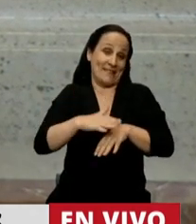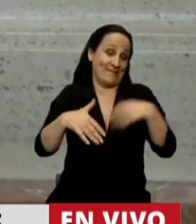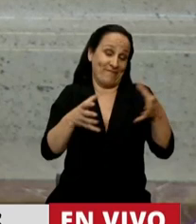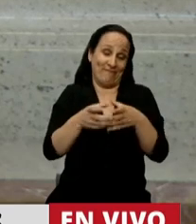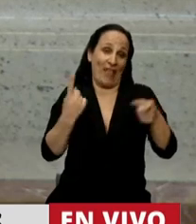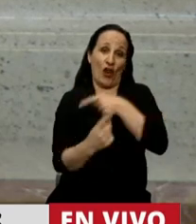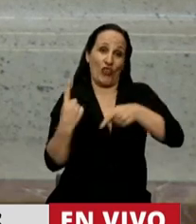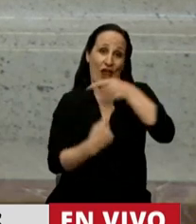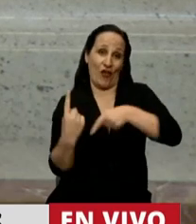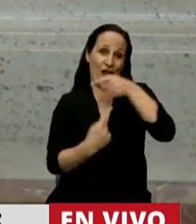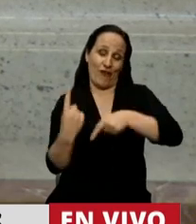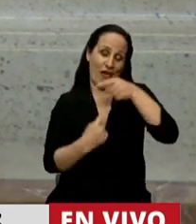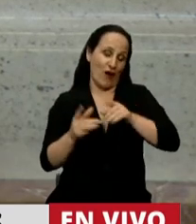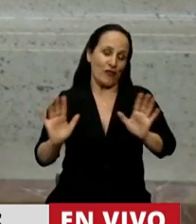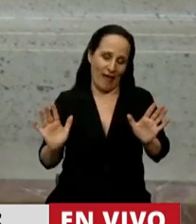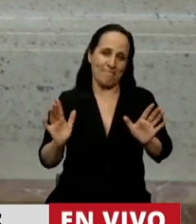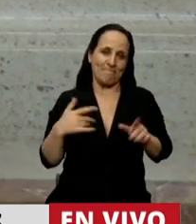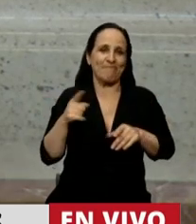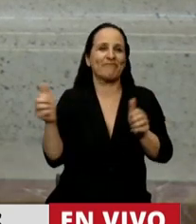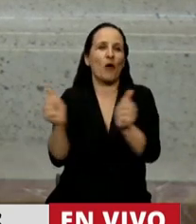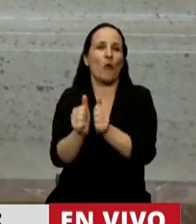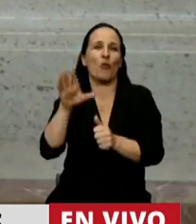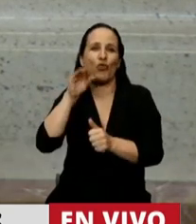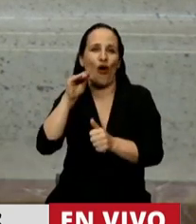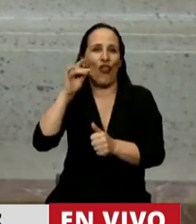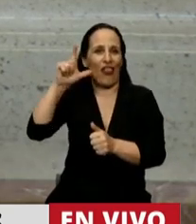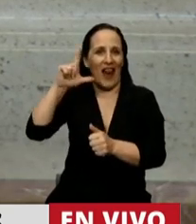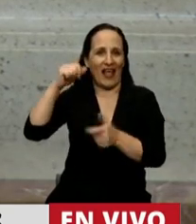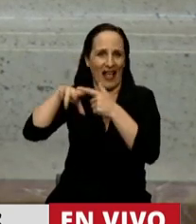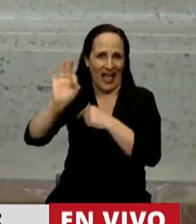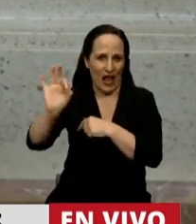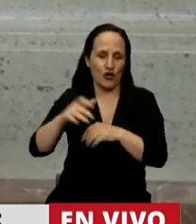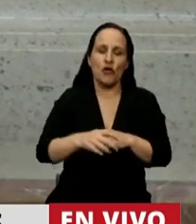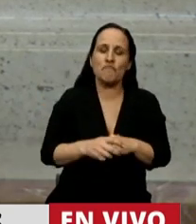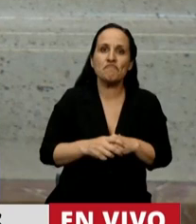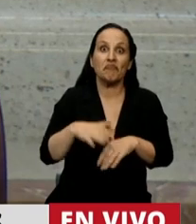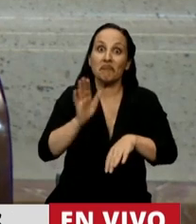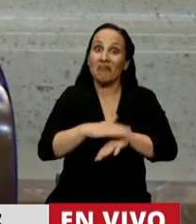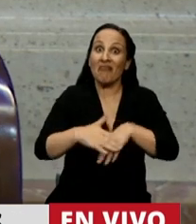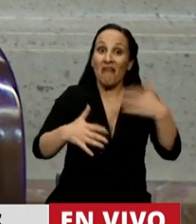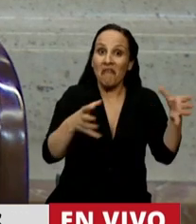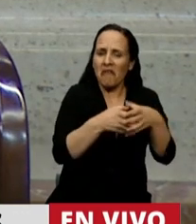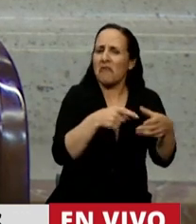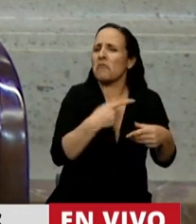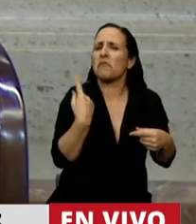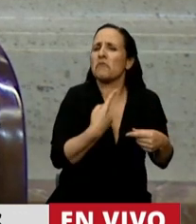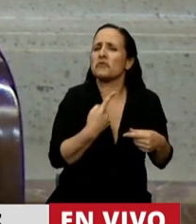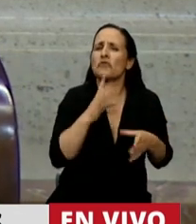Unidad, acompañando al compañero Nicolás del Caño en el Frente de Izquierda Unidad, donde intervenimos